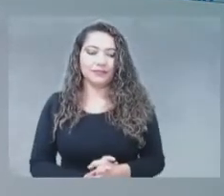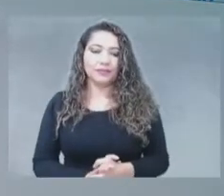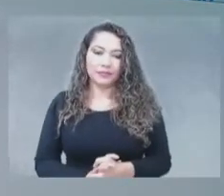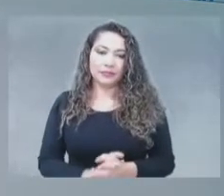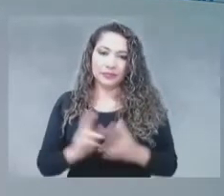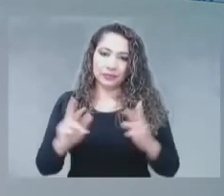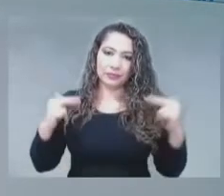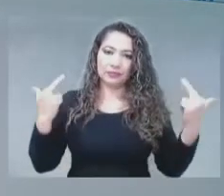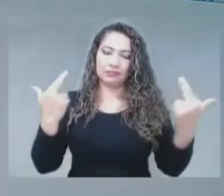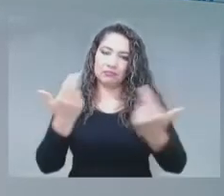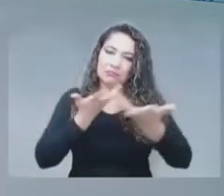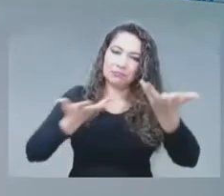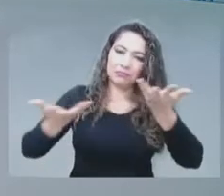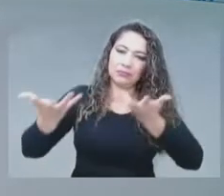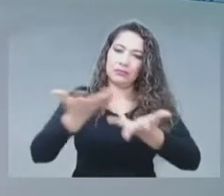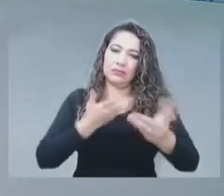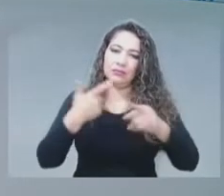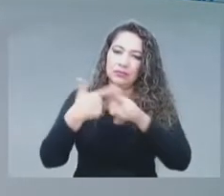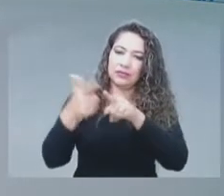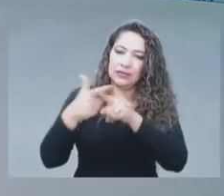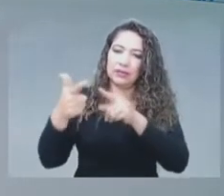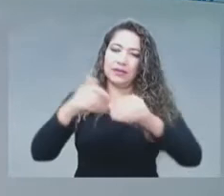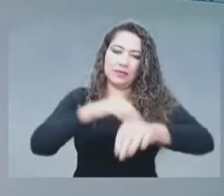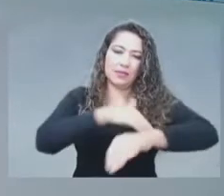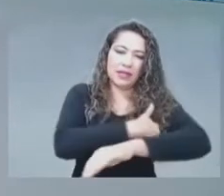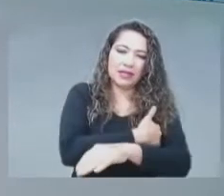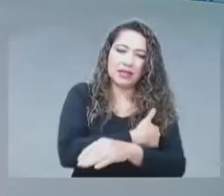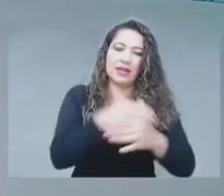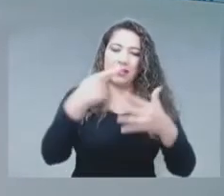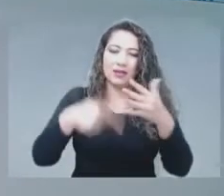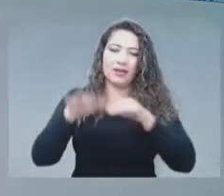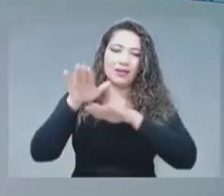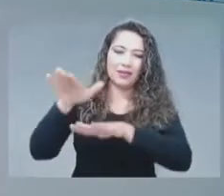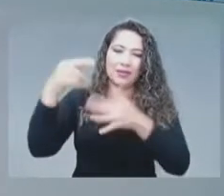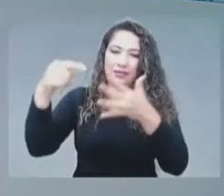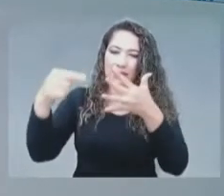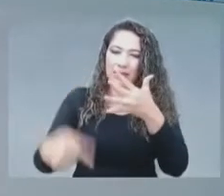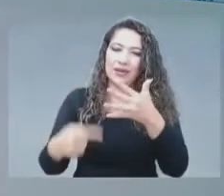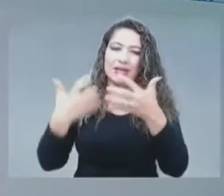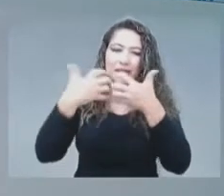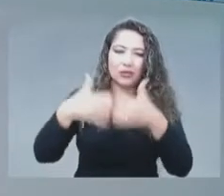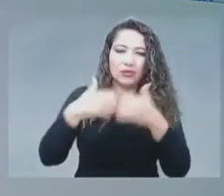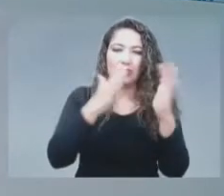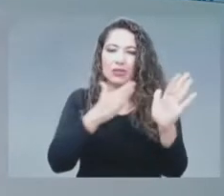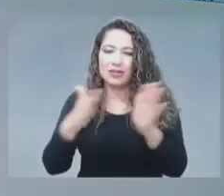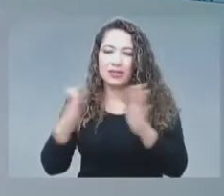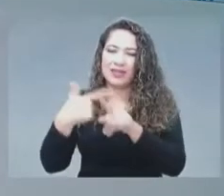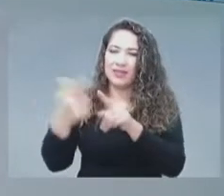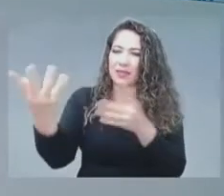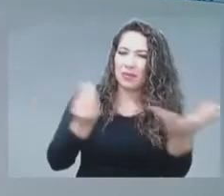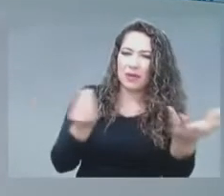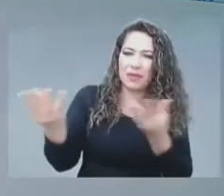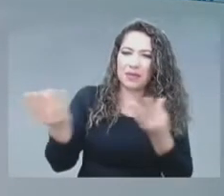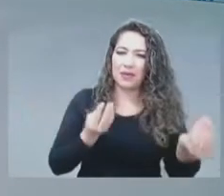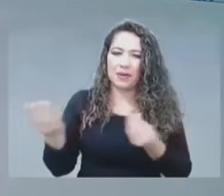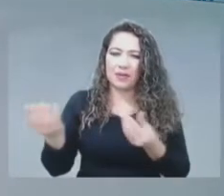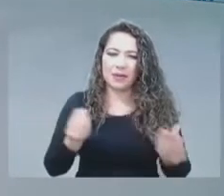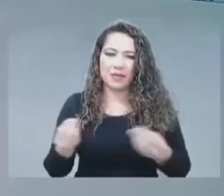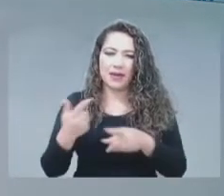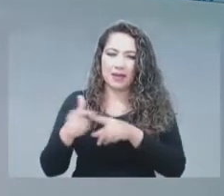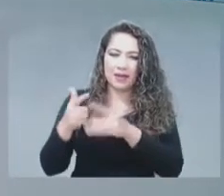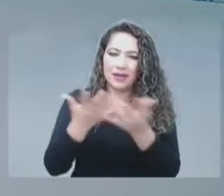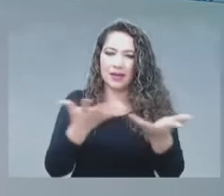diferentes ministerios, con representantes de muchas industrias, con gremios de esas industrias, con